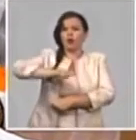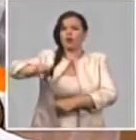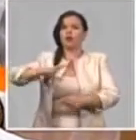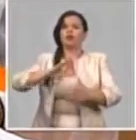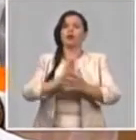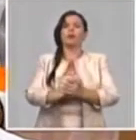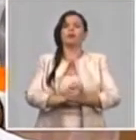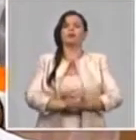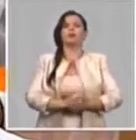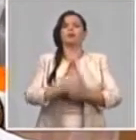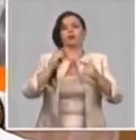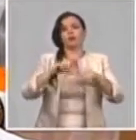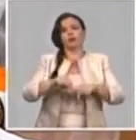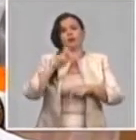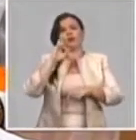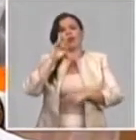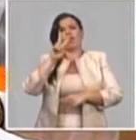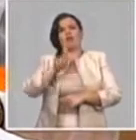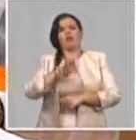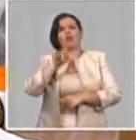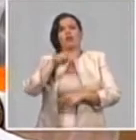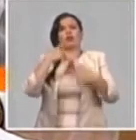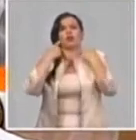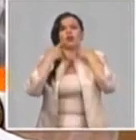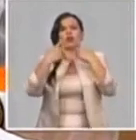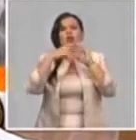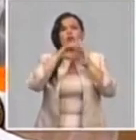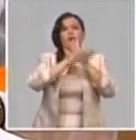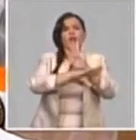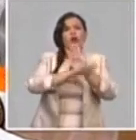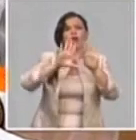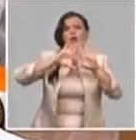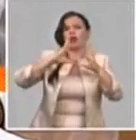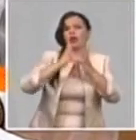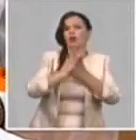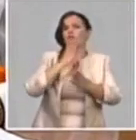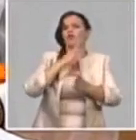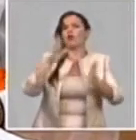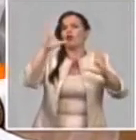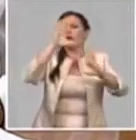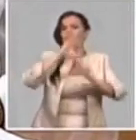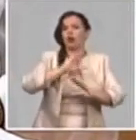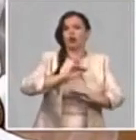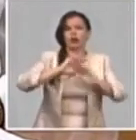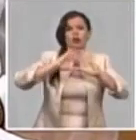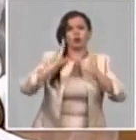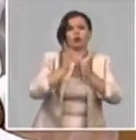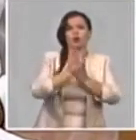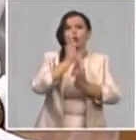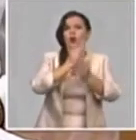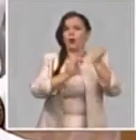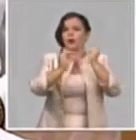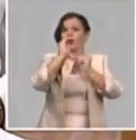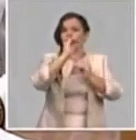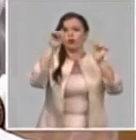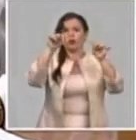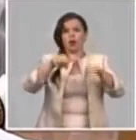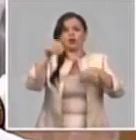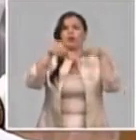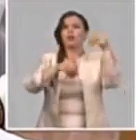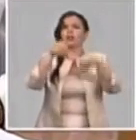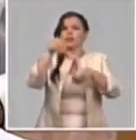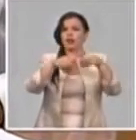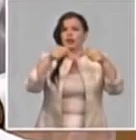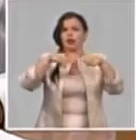importante programa y también buenas noches para el compañero Julio y el ministro Gustavo, que también tenemos el honor de compartir este